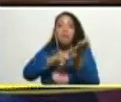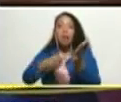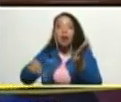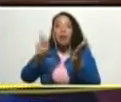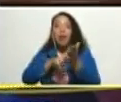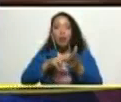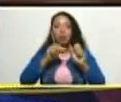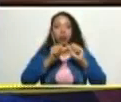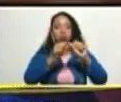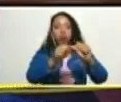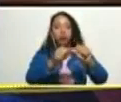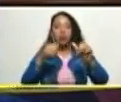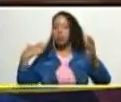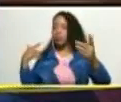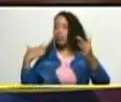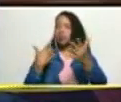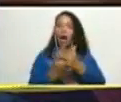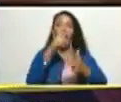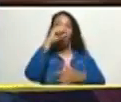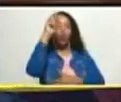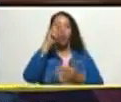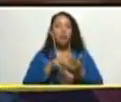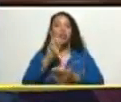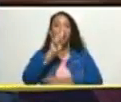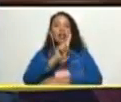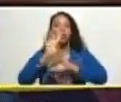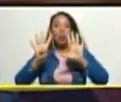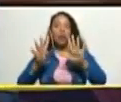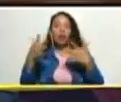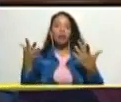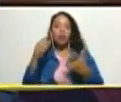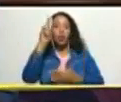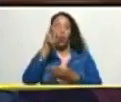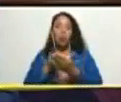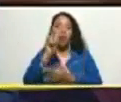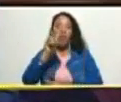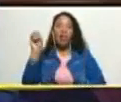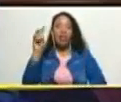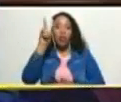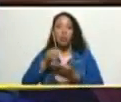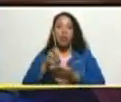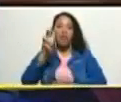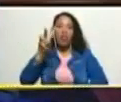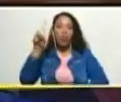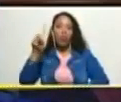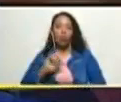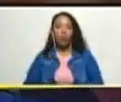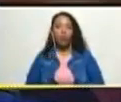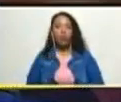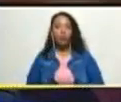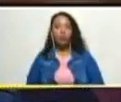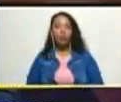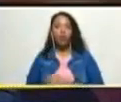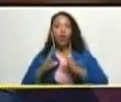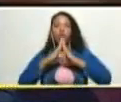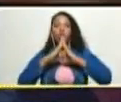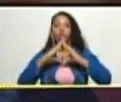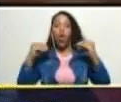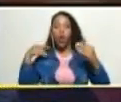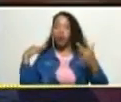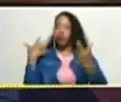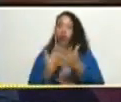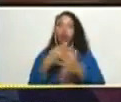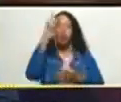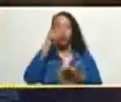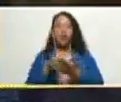consecuente durante los años 2019 2020 2021 todo el 2022 y ahora